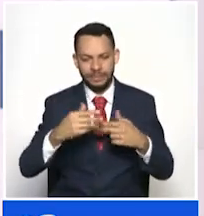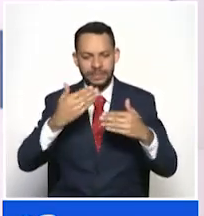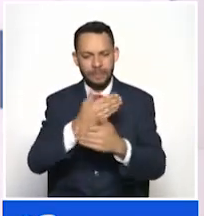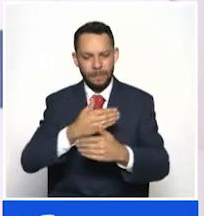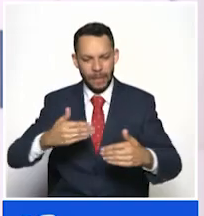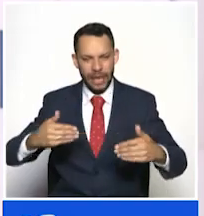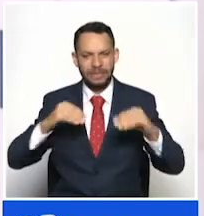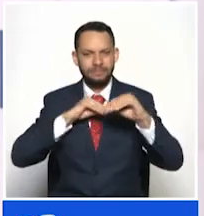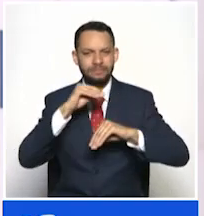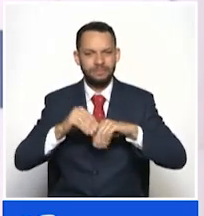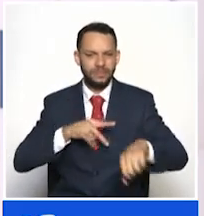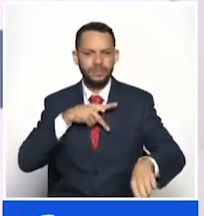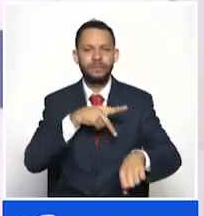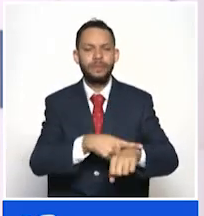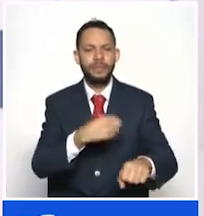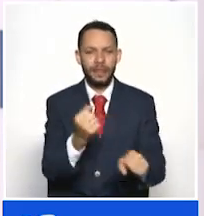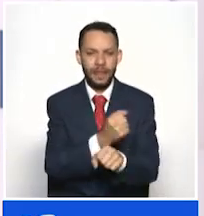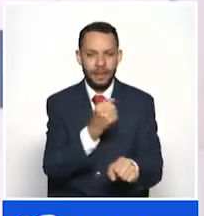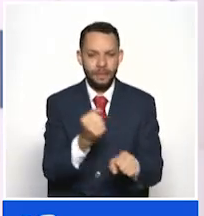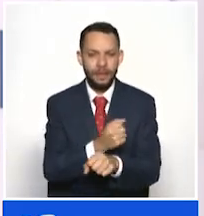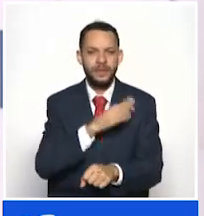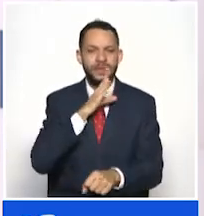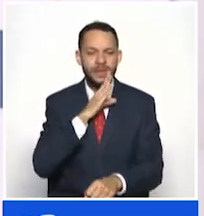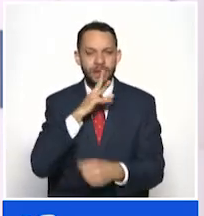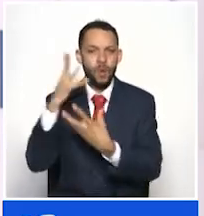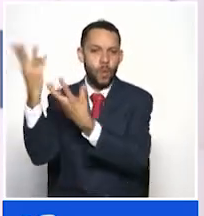especial para los extranjeros del vecino país.